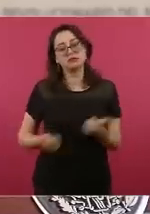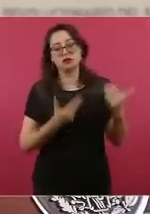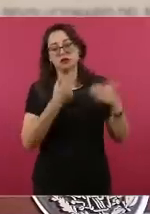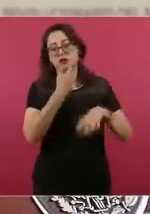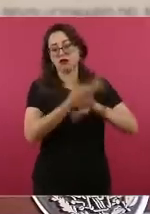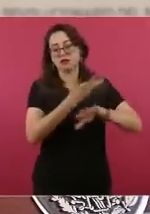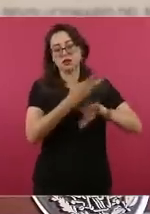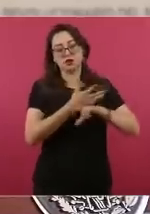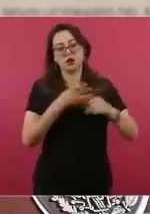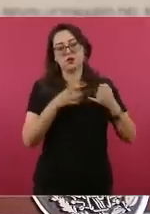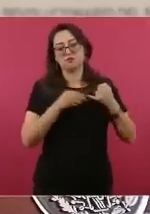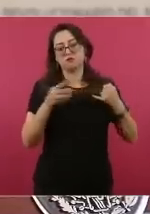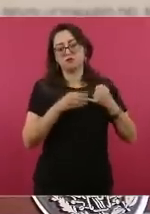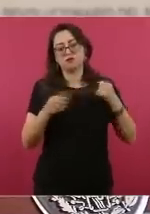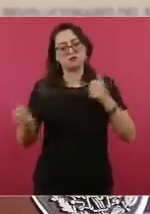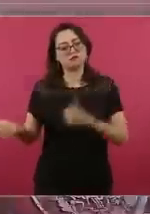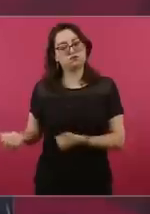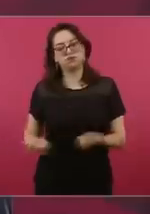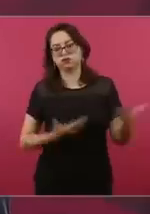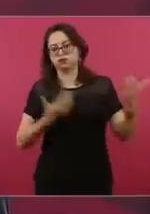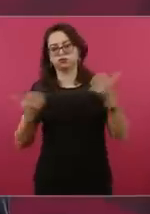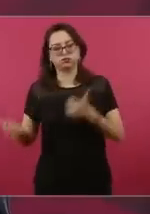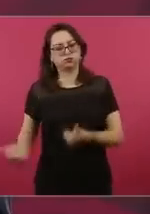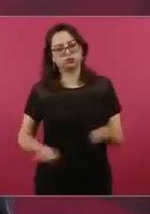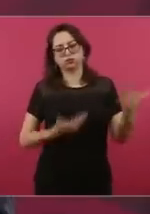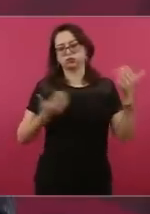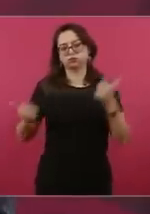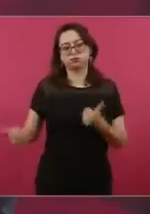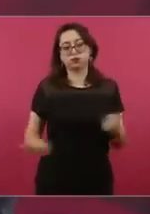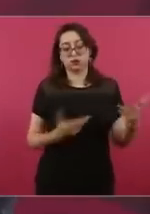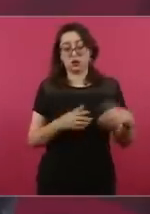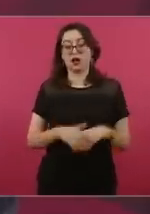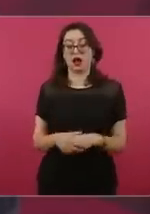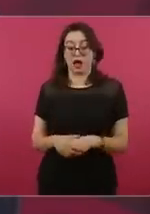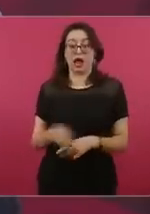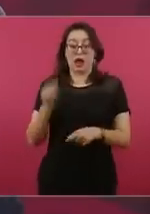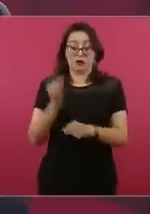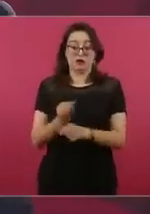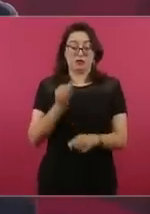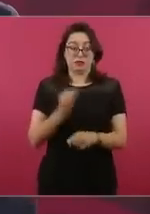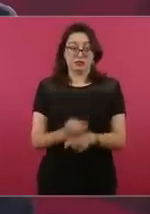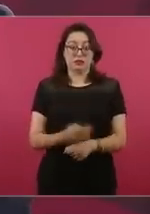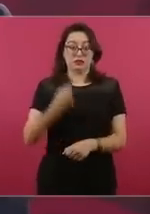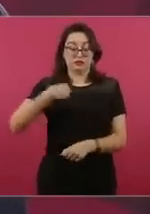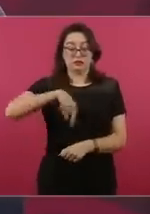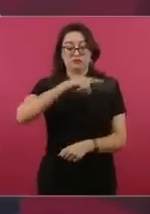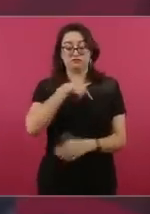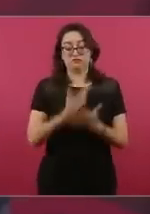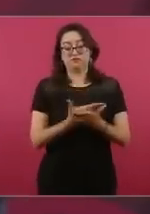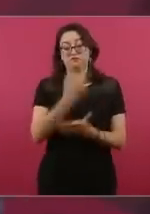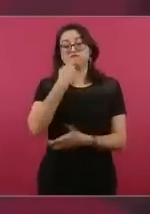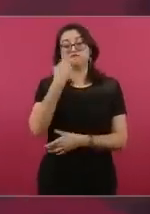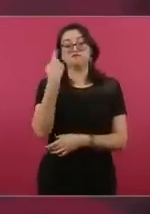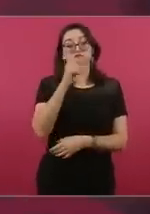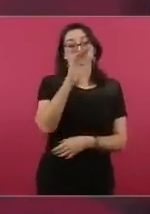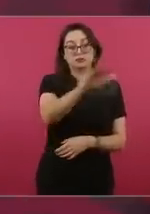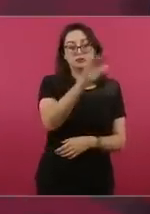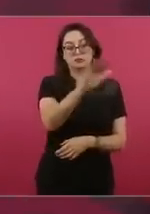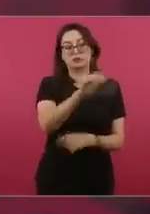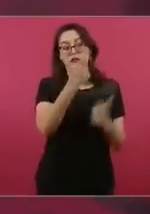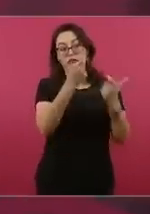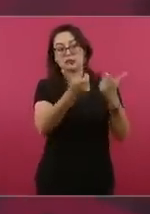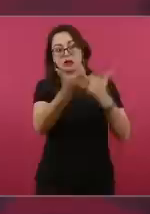se llevaban todo el dinero para allá. Es lo que estamos ahora buscando que regresen.